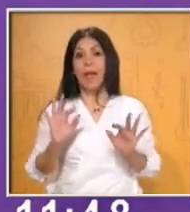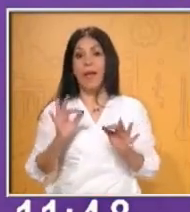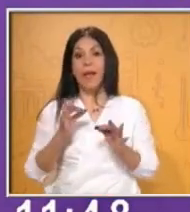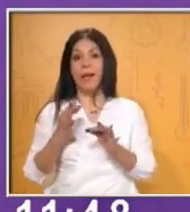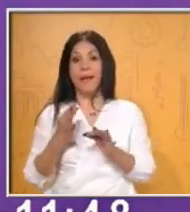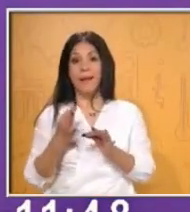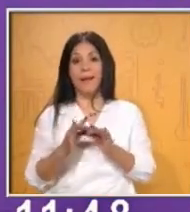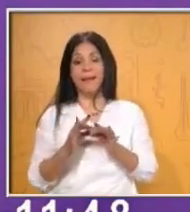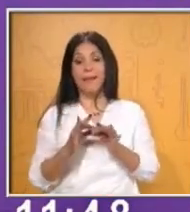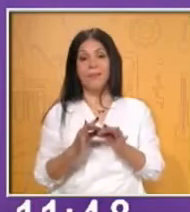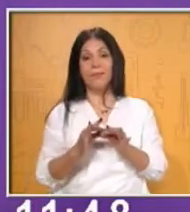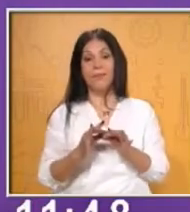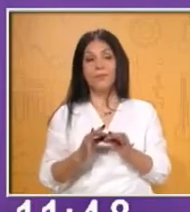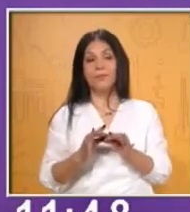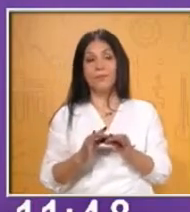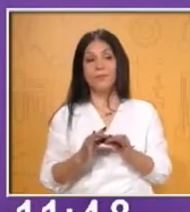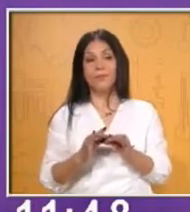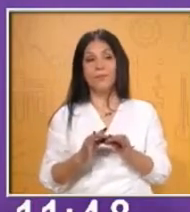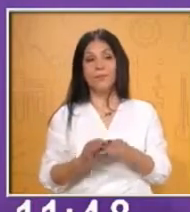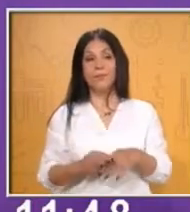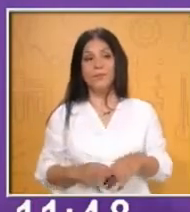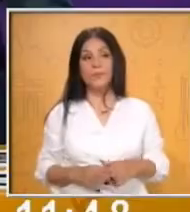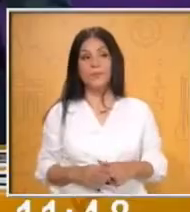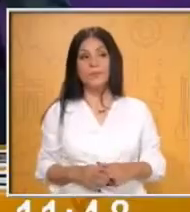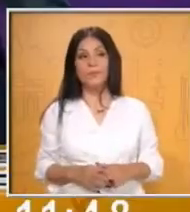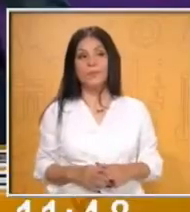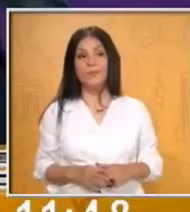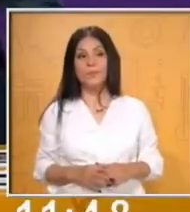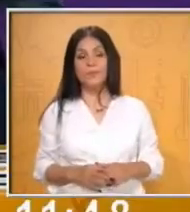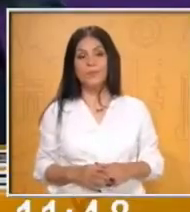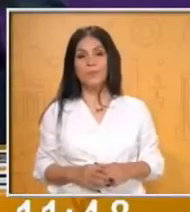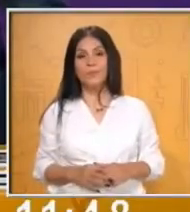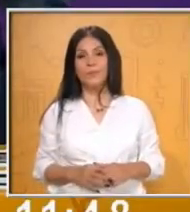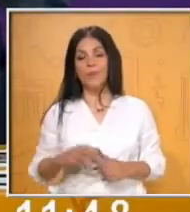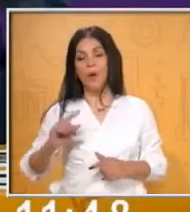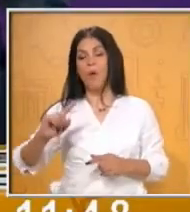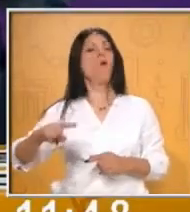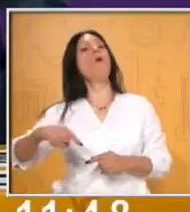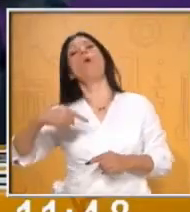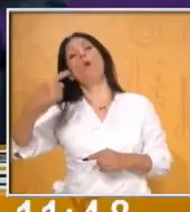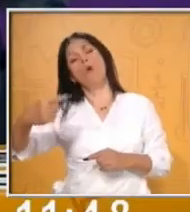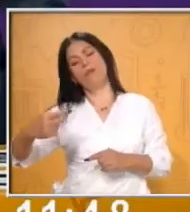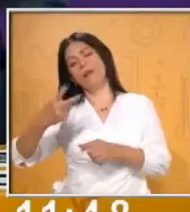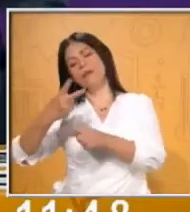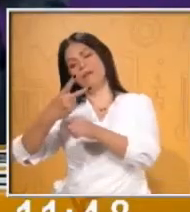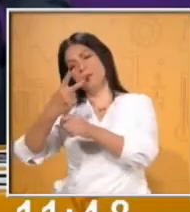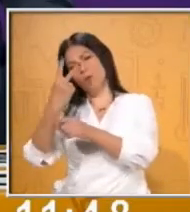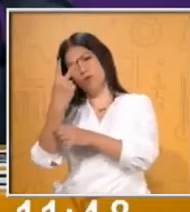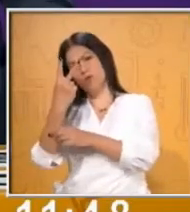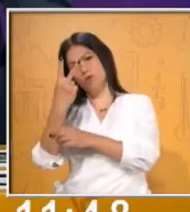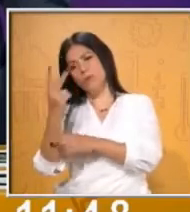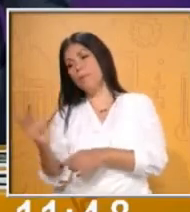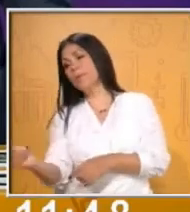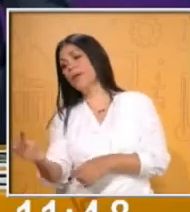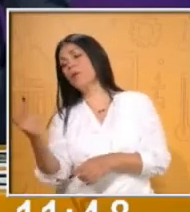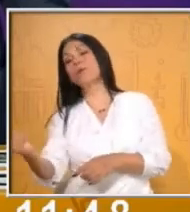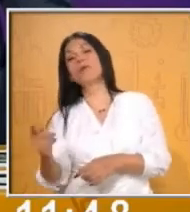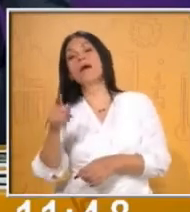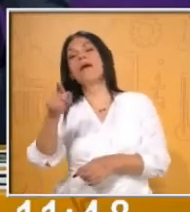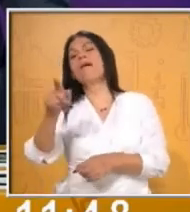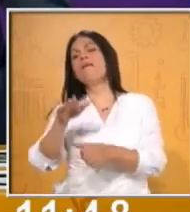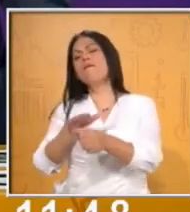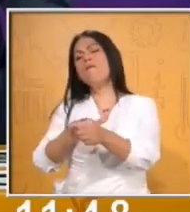tus programas favoritos? Ok. Siguiente pregunta, ¿cuál sería, maestro? ¿Cuál es tu comida